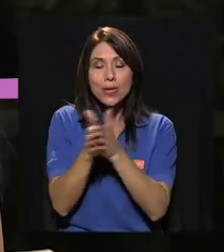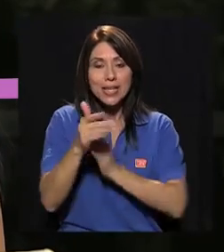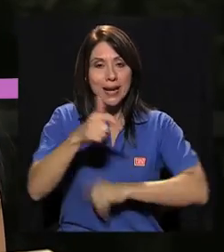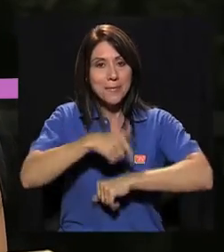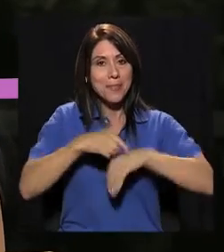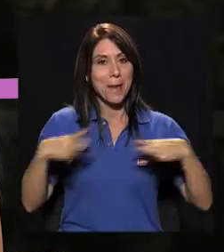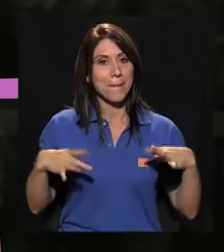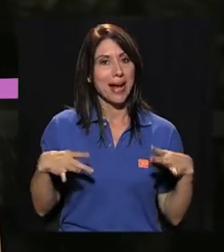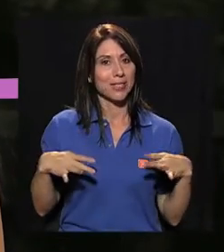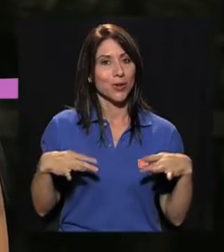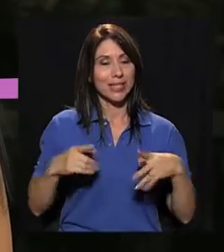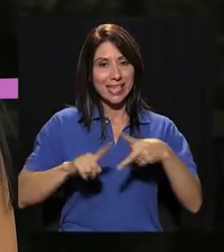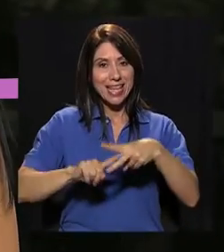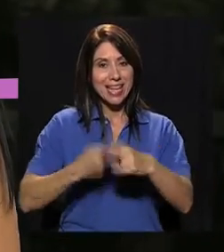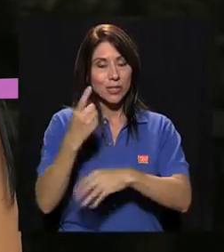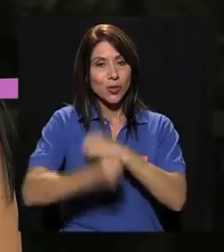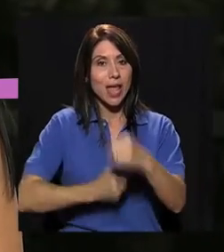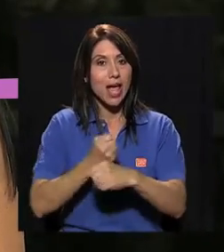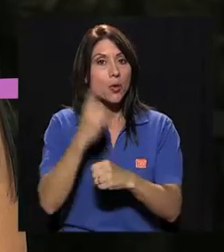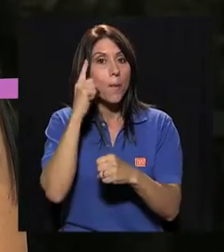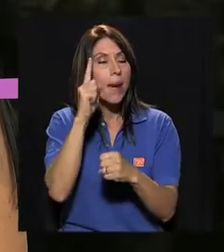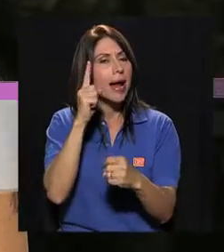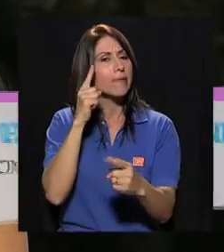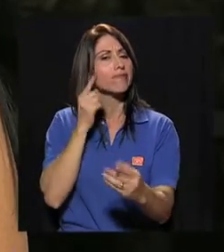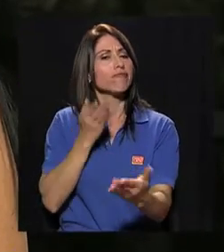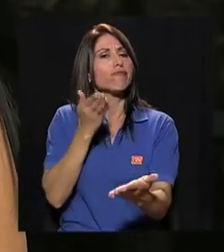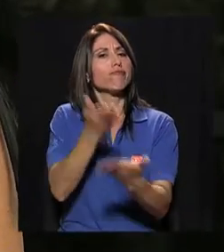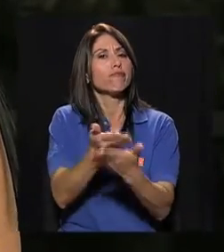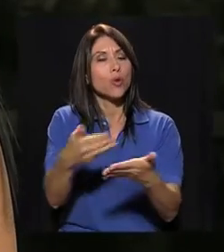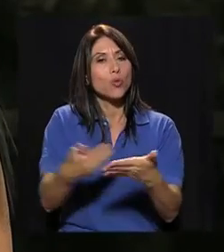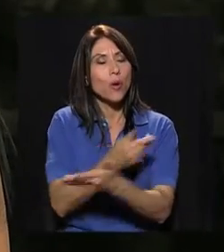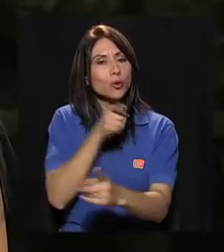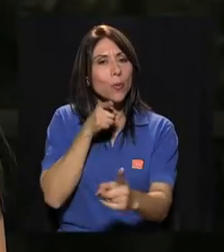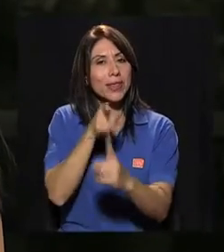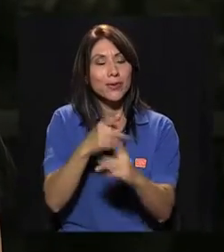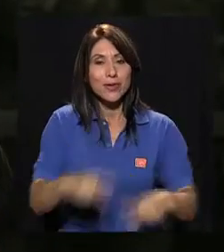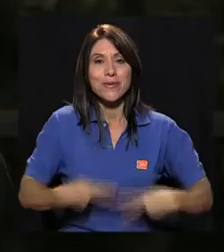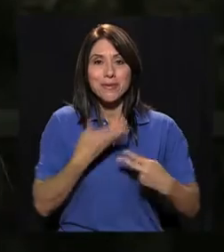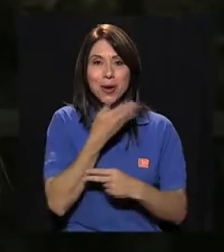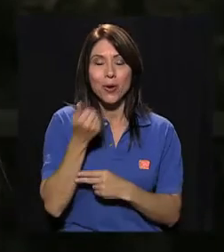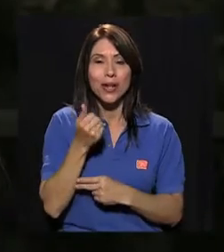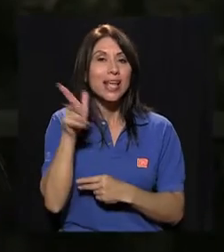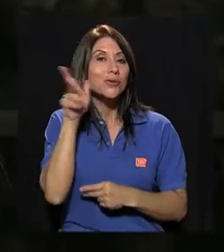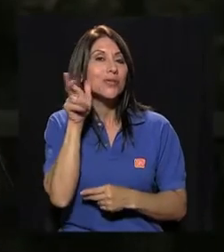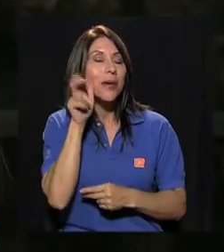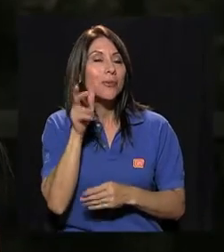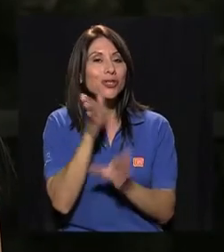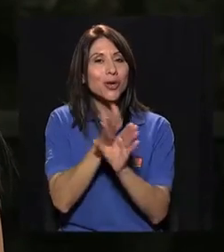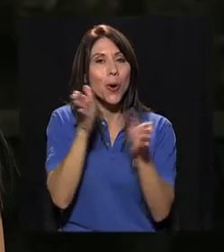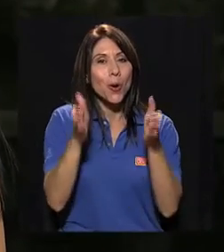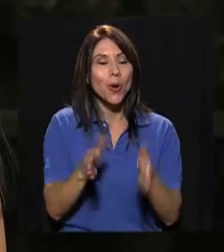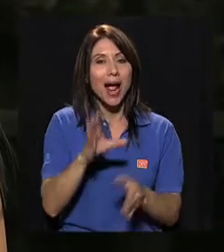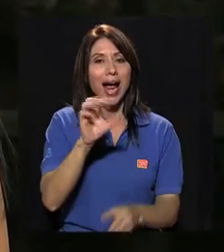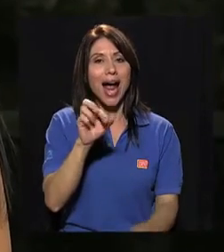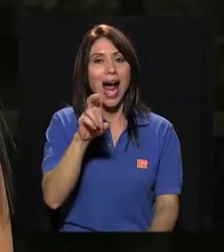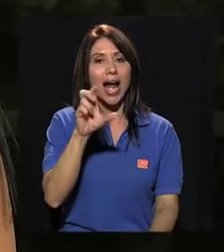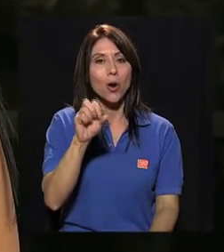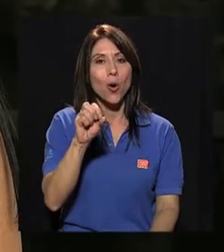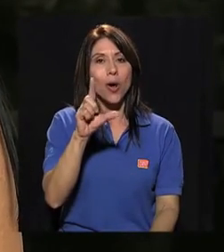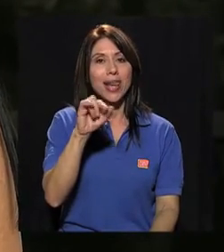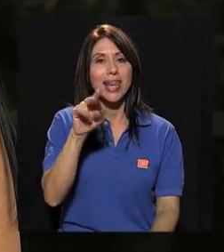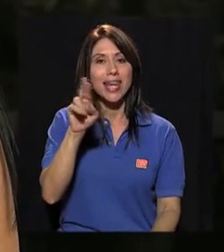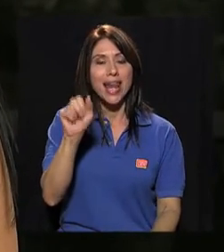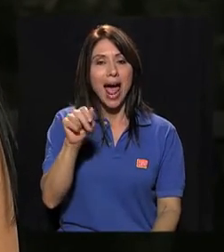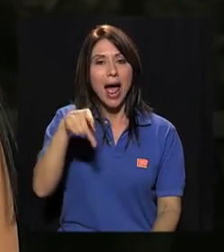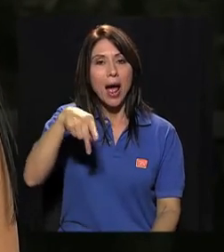inicio de año para plantearse nuevos objetivos y vivir mejor, escuchemos a la psicóloga Carolina Proti que nos va a dar seis pasos